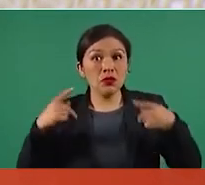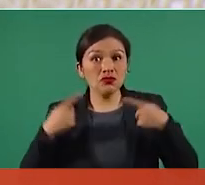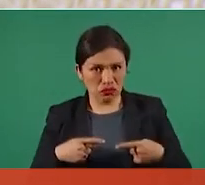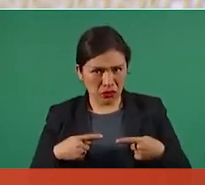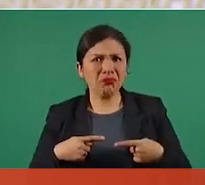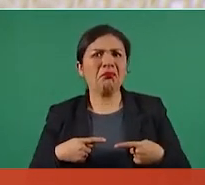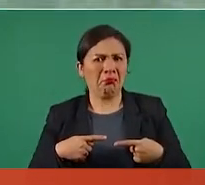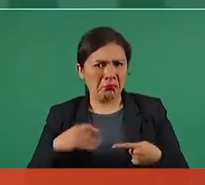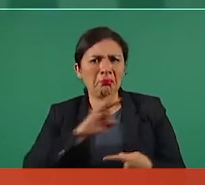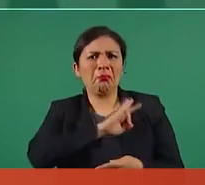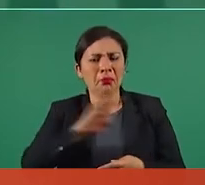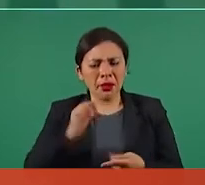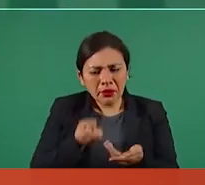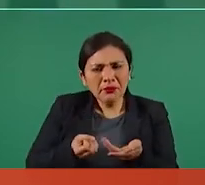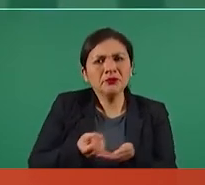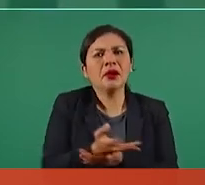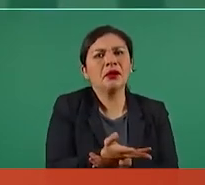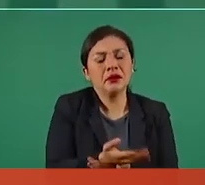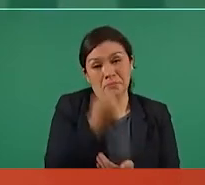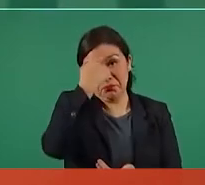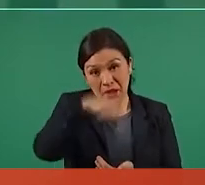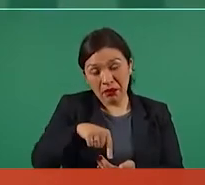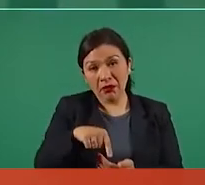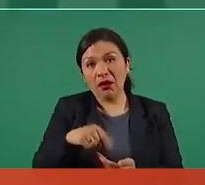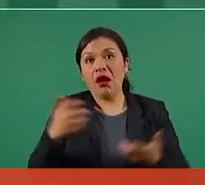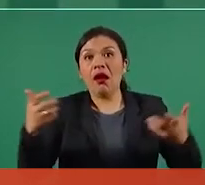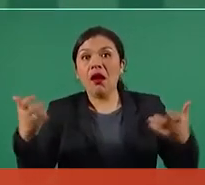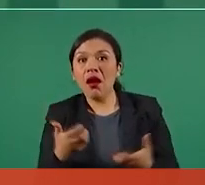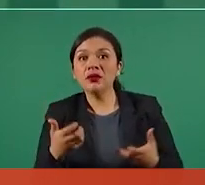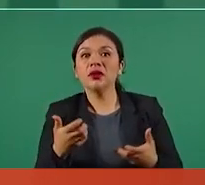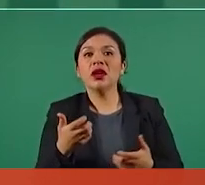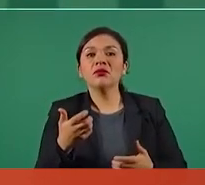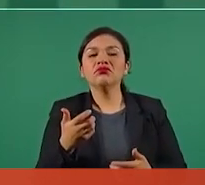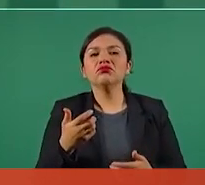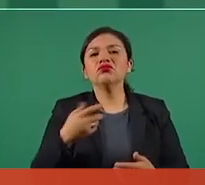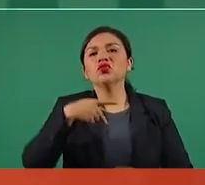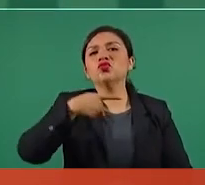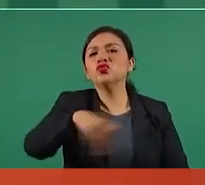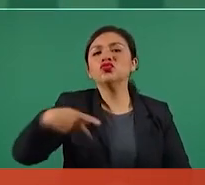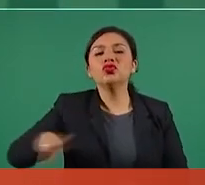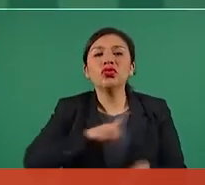salir a ejercer sus derechos.